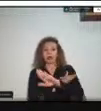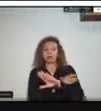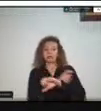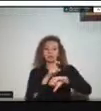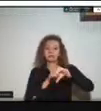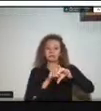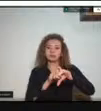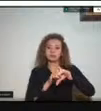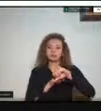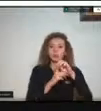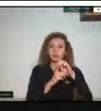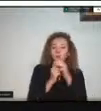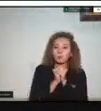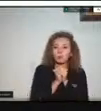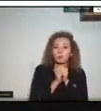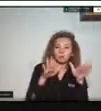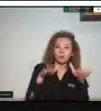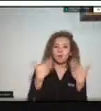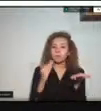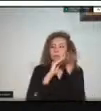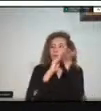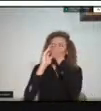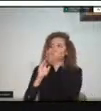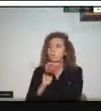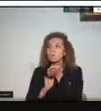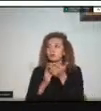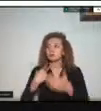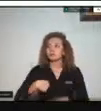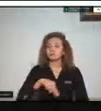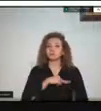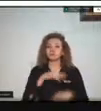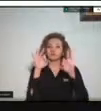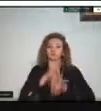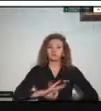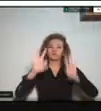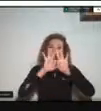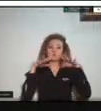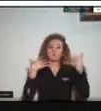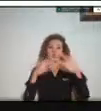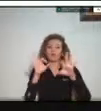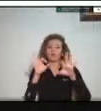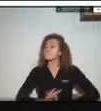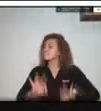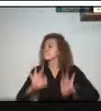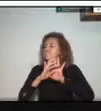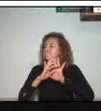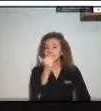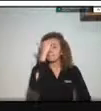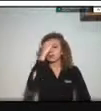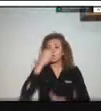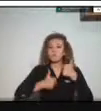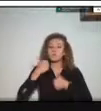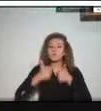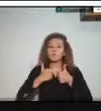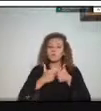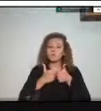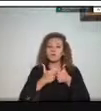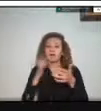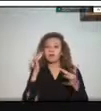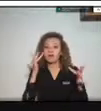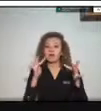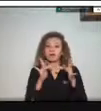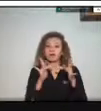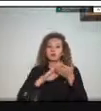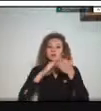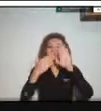para nosotros pues es muy vital la articulación del trabajo con la comunidad